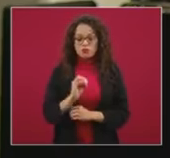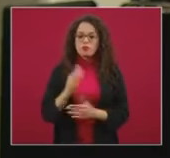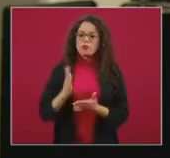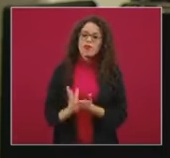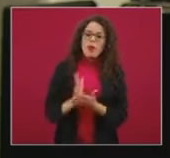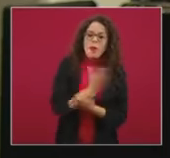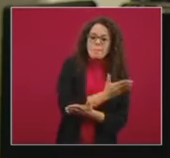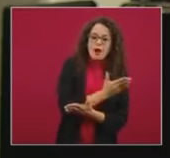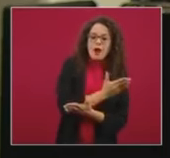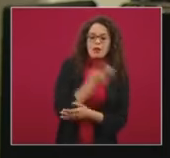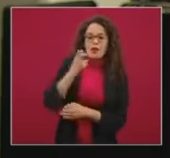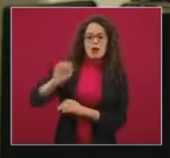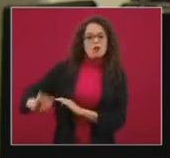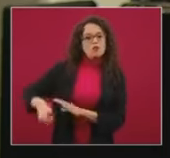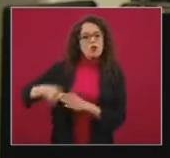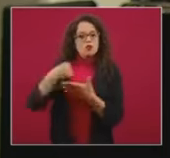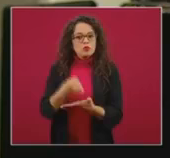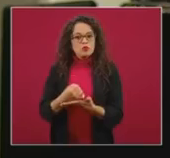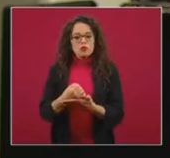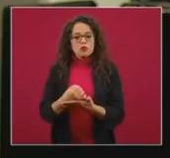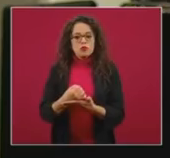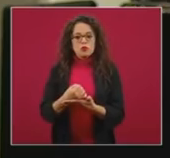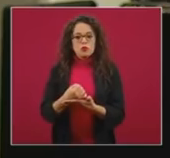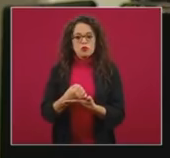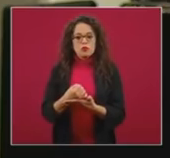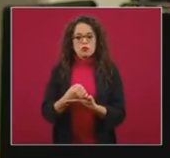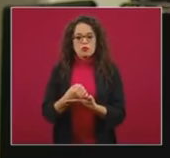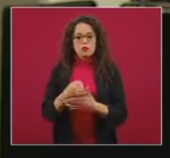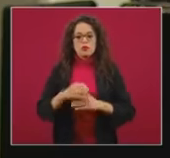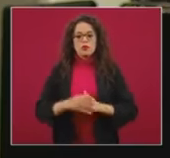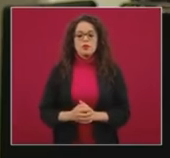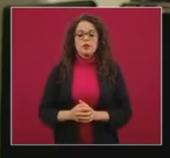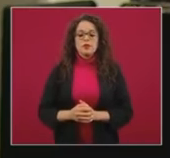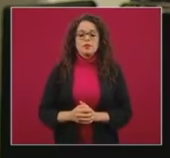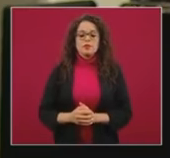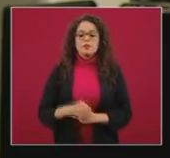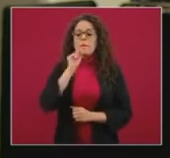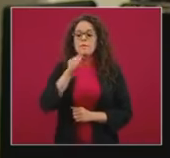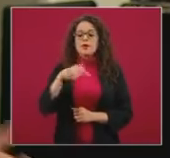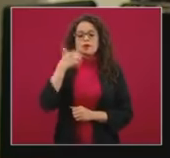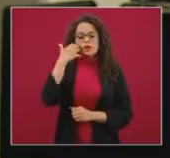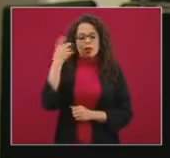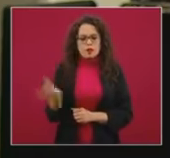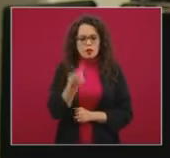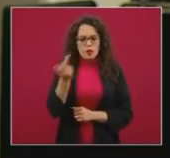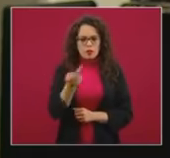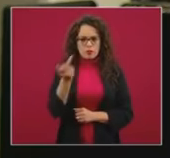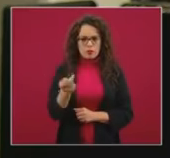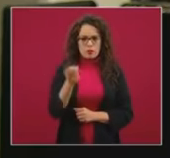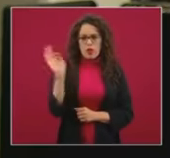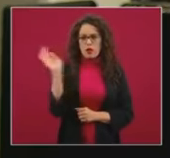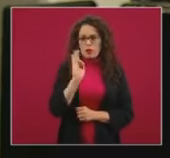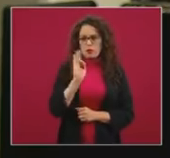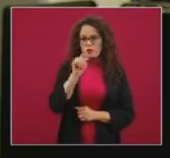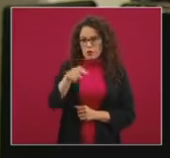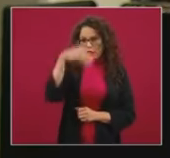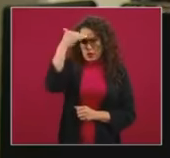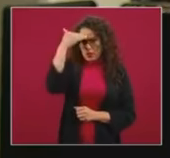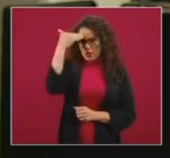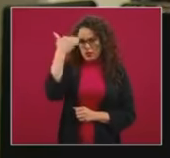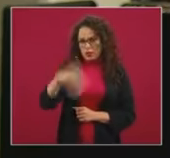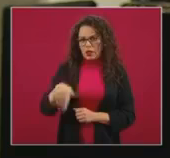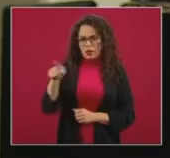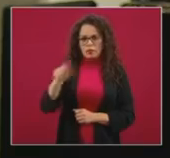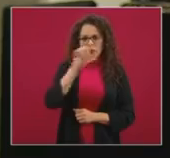extra que no está contemplado? También preguntarle si saben, si tiene algún conocimiento la